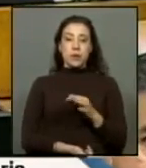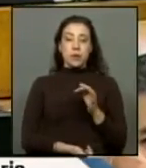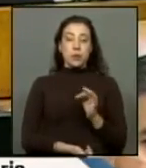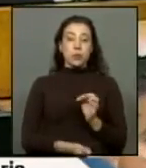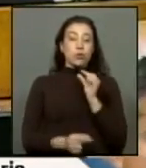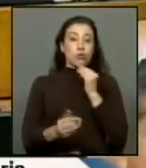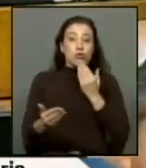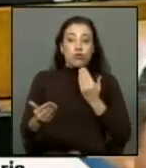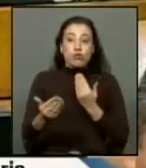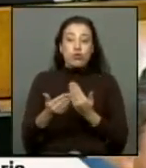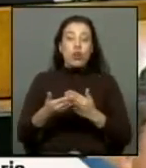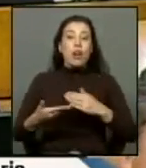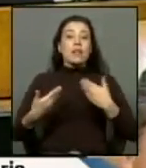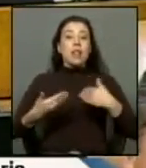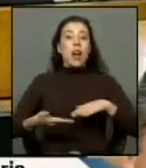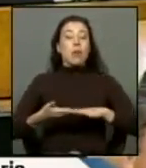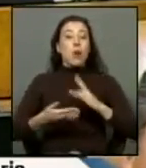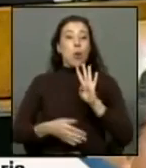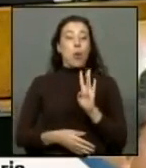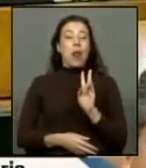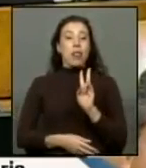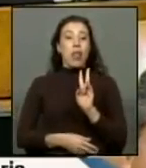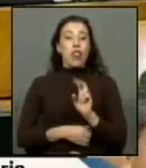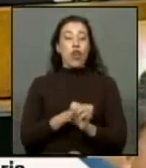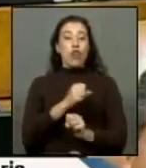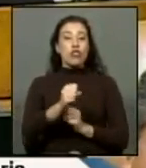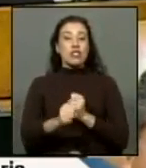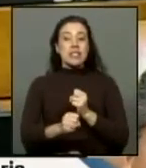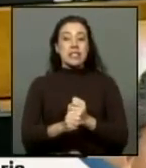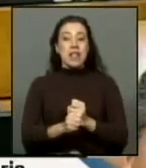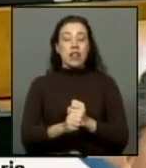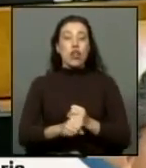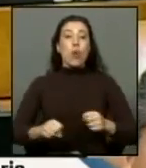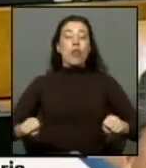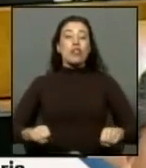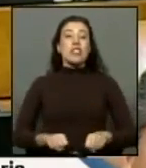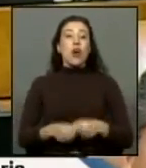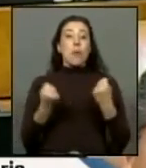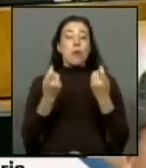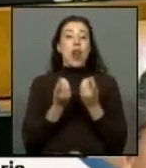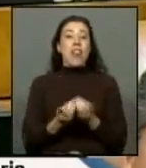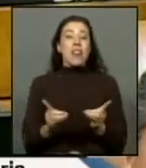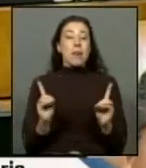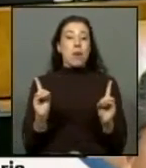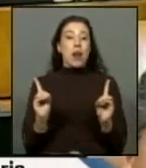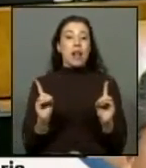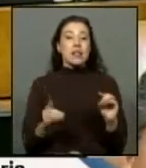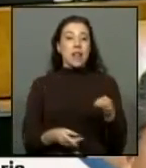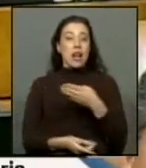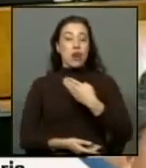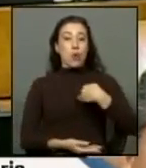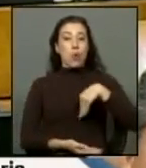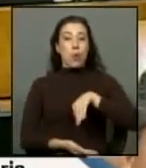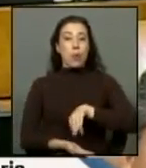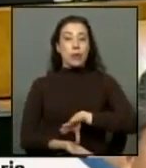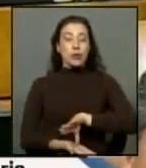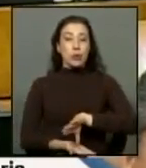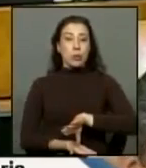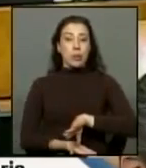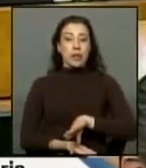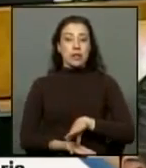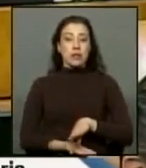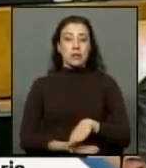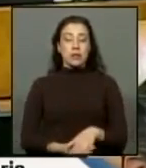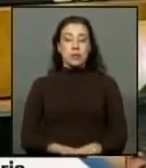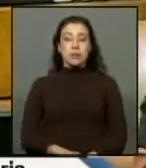vísperas de cumplir 42 años del quiebre democrático de nuestro país al cual